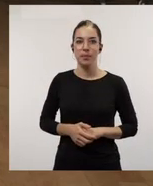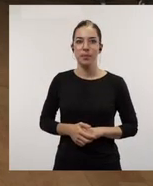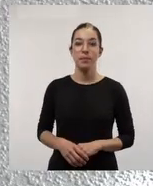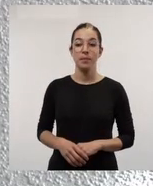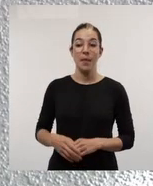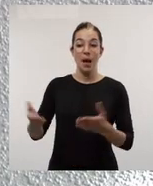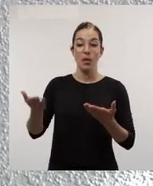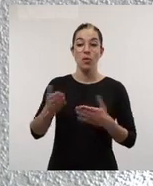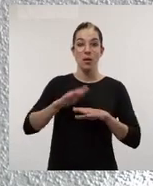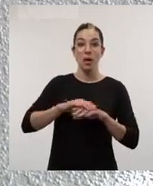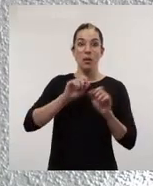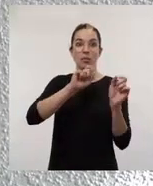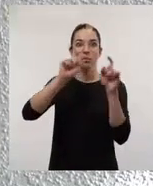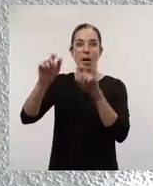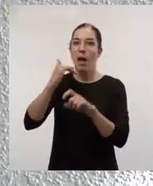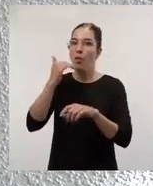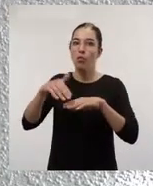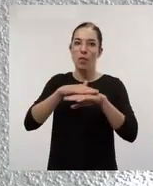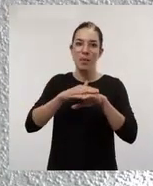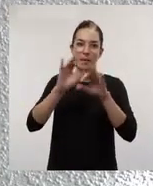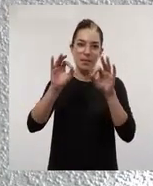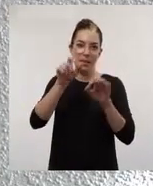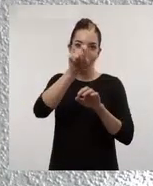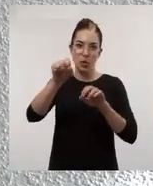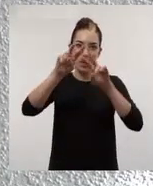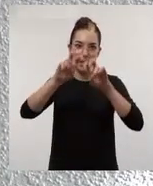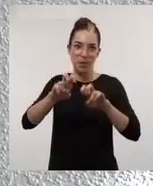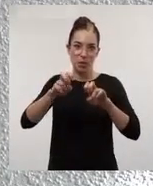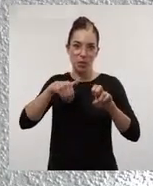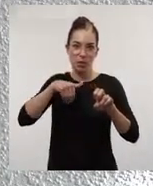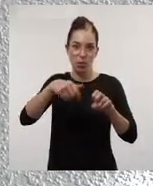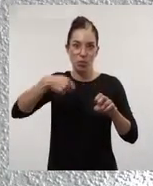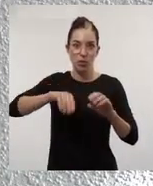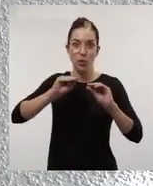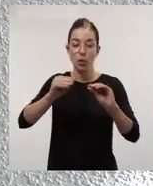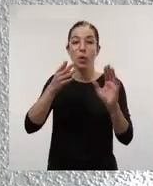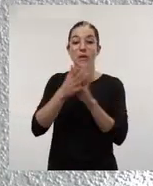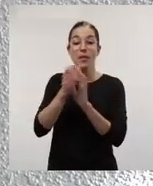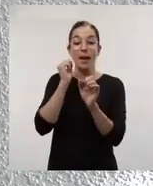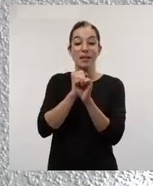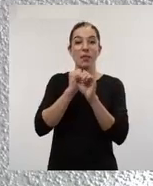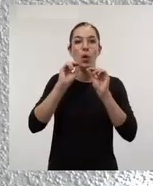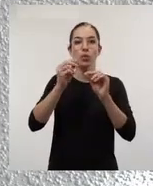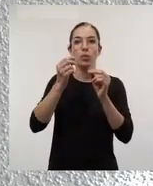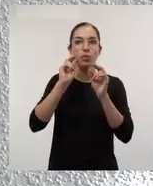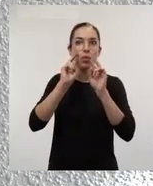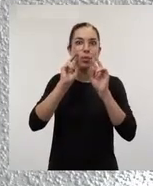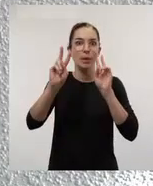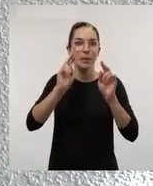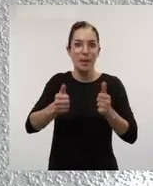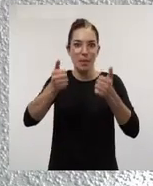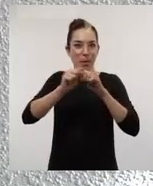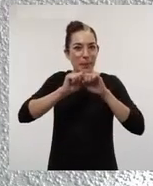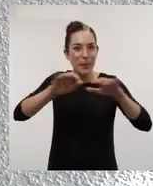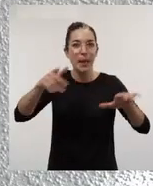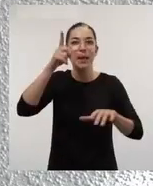Las ayudas de movilidad son fundamentales en la carrera de cualquier investigador, permitiendo una mayor visibilidad del trabajo y